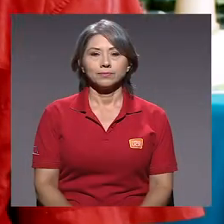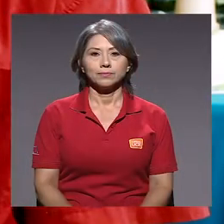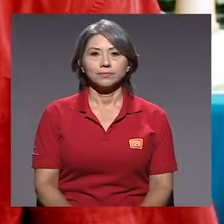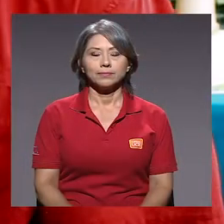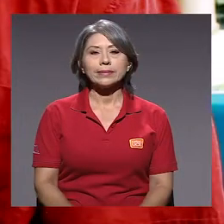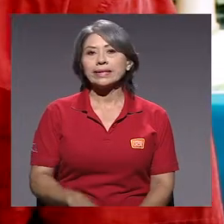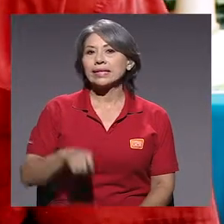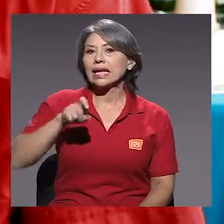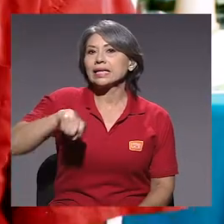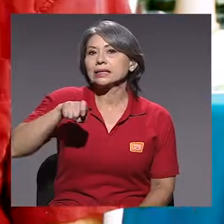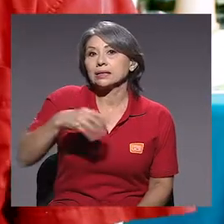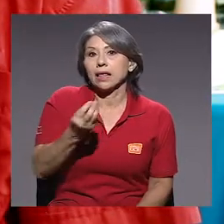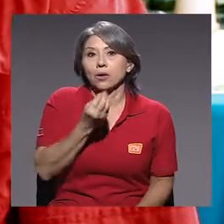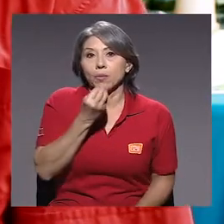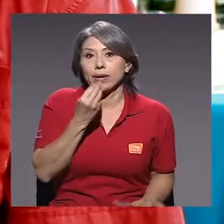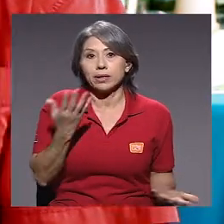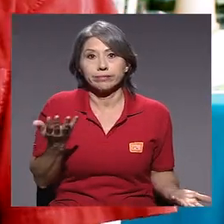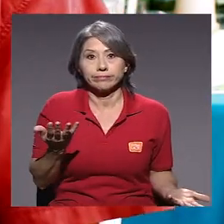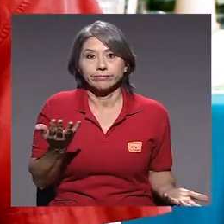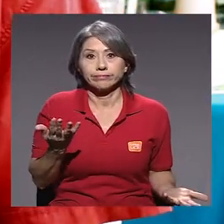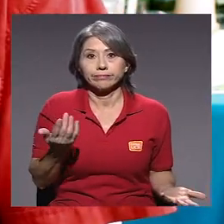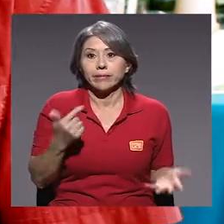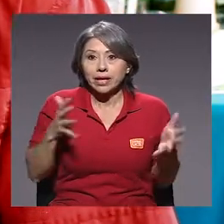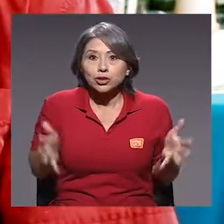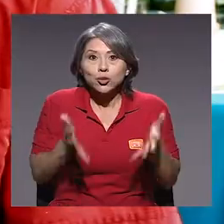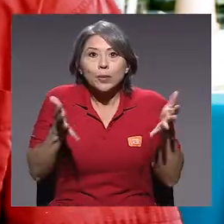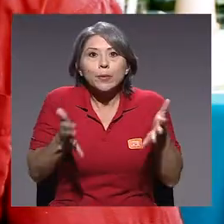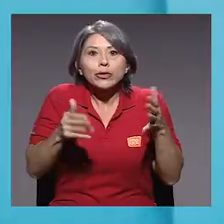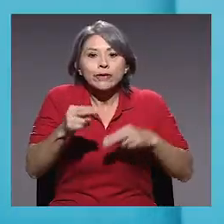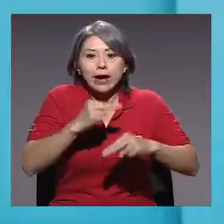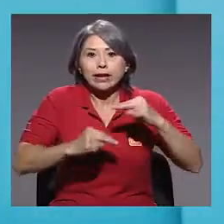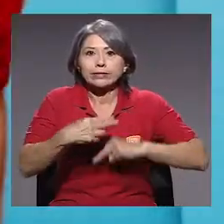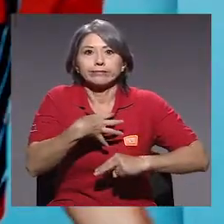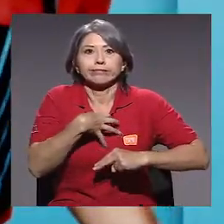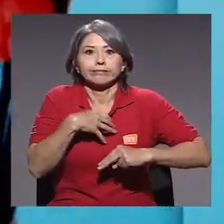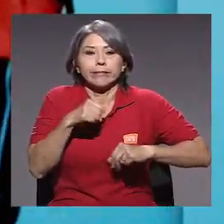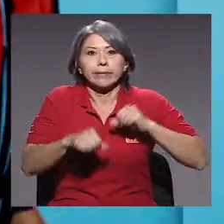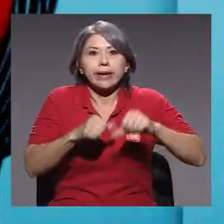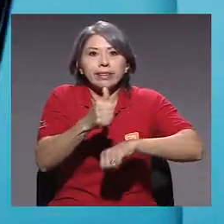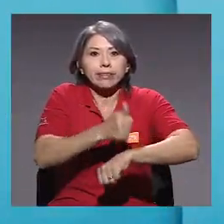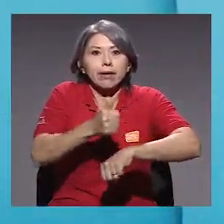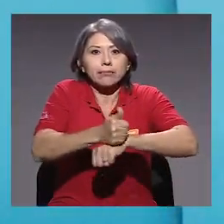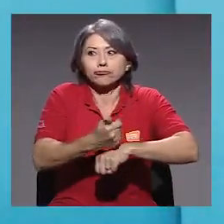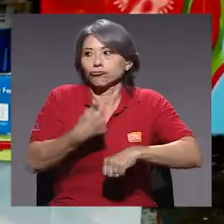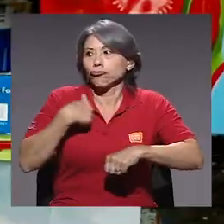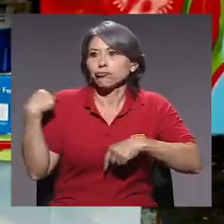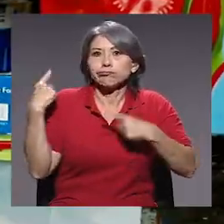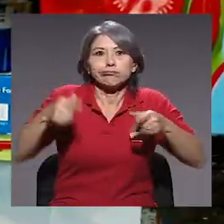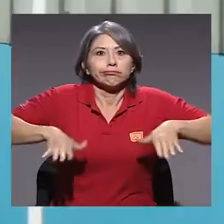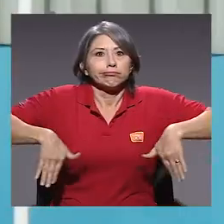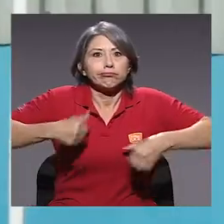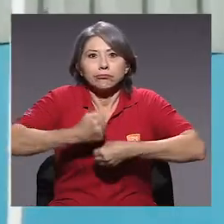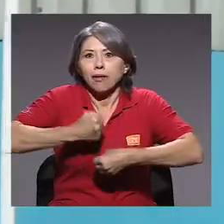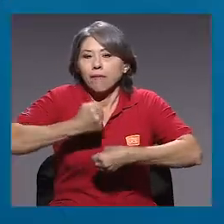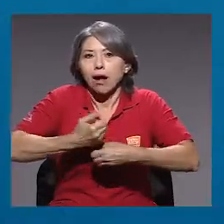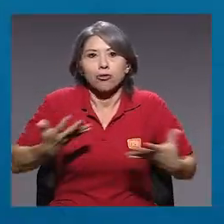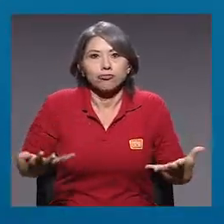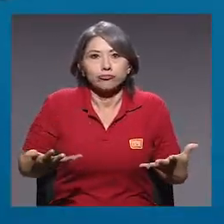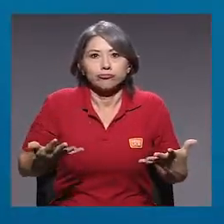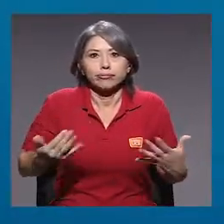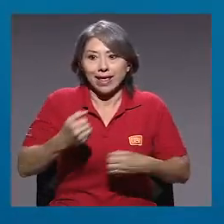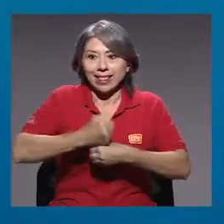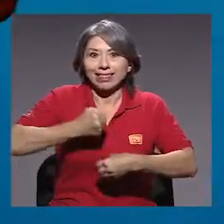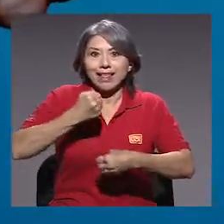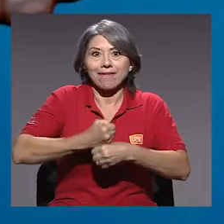La necesidad de comer, eso me motivó a emprender. No tenía trabajo, el trabajo con el que